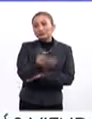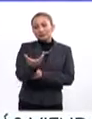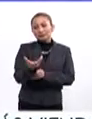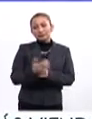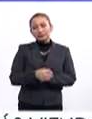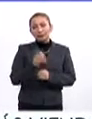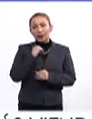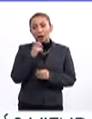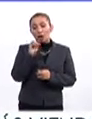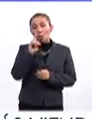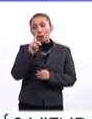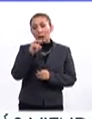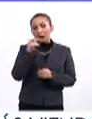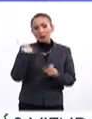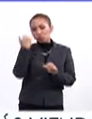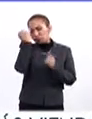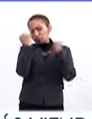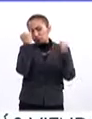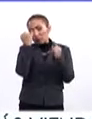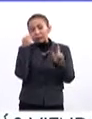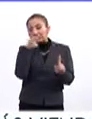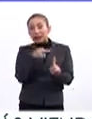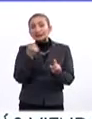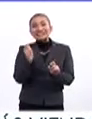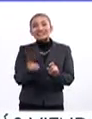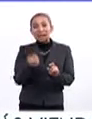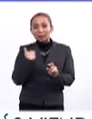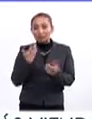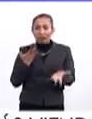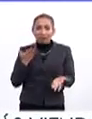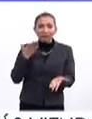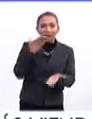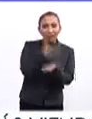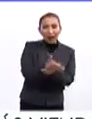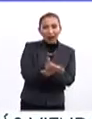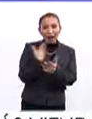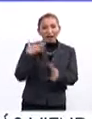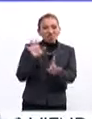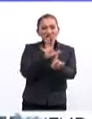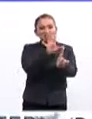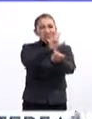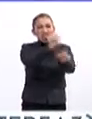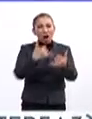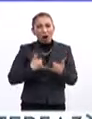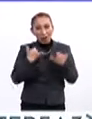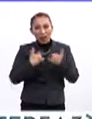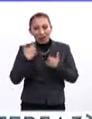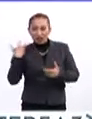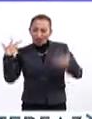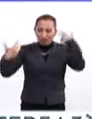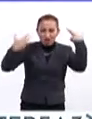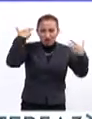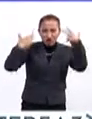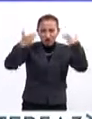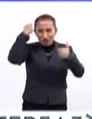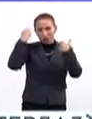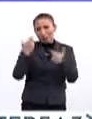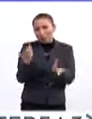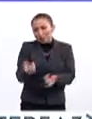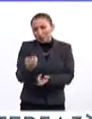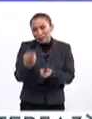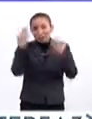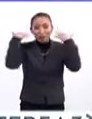la operación se trataba de justamente perseguir a estos jóvenes y cortarles el cabello.